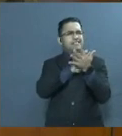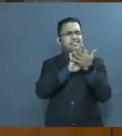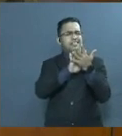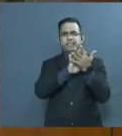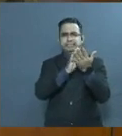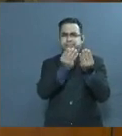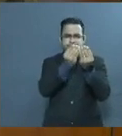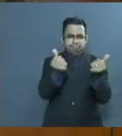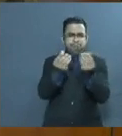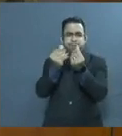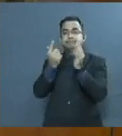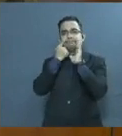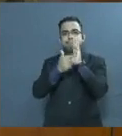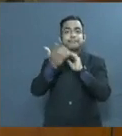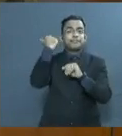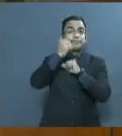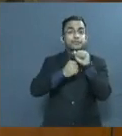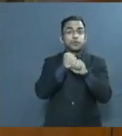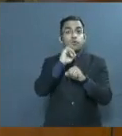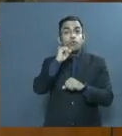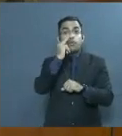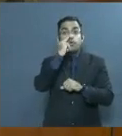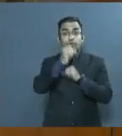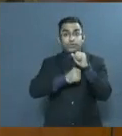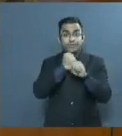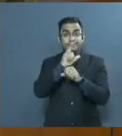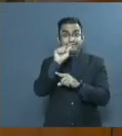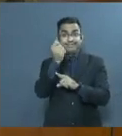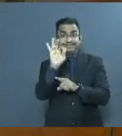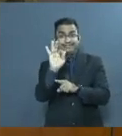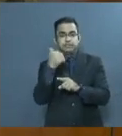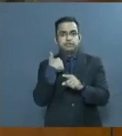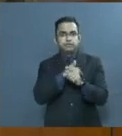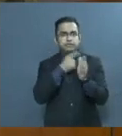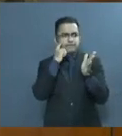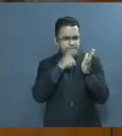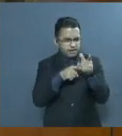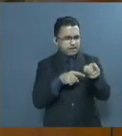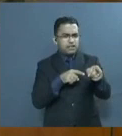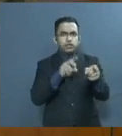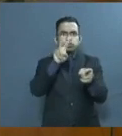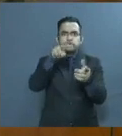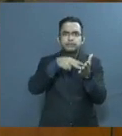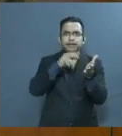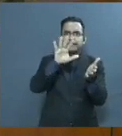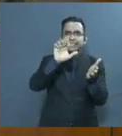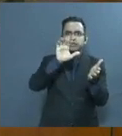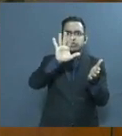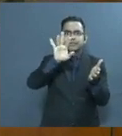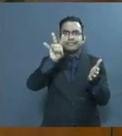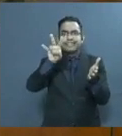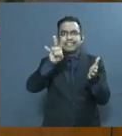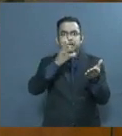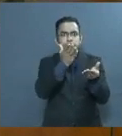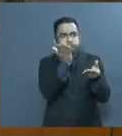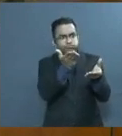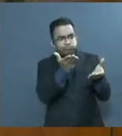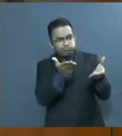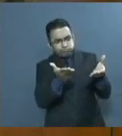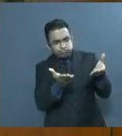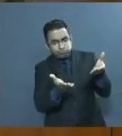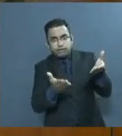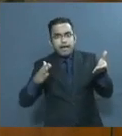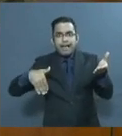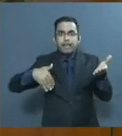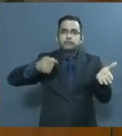junio de 2019, encontrábamos 2.555 expedientes pendientes de